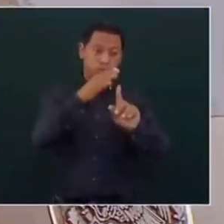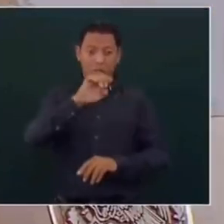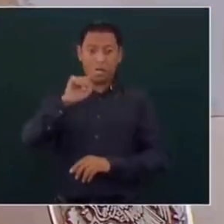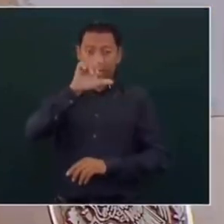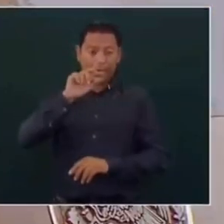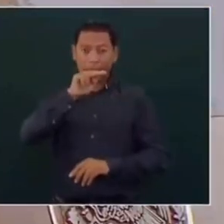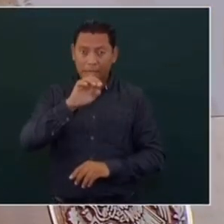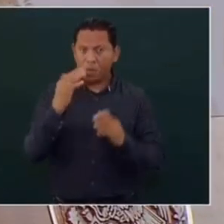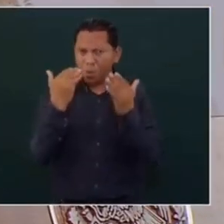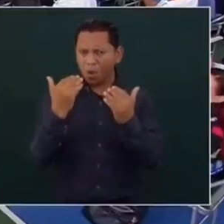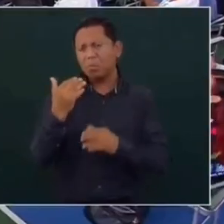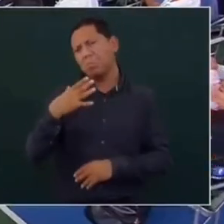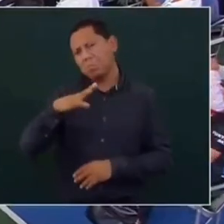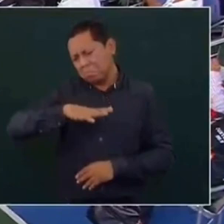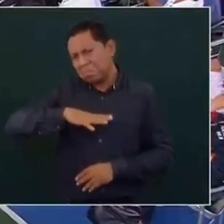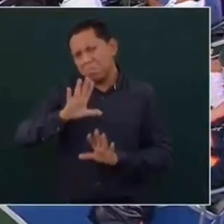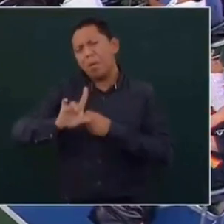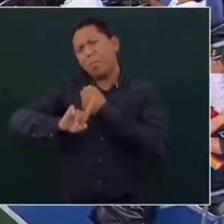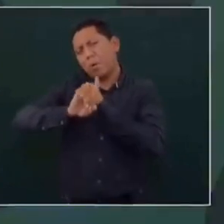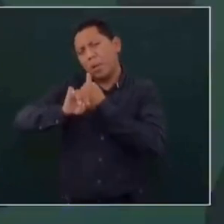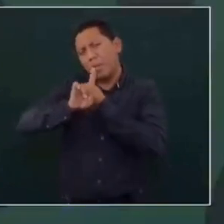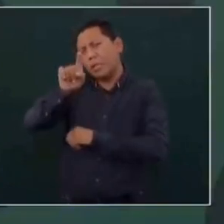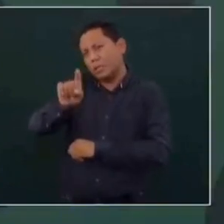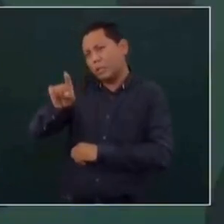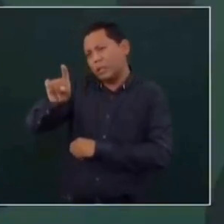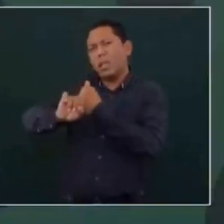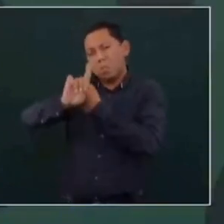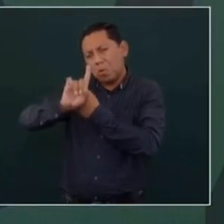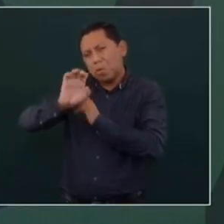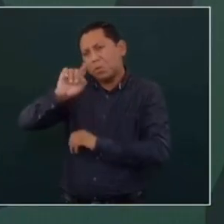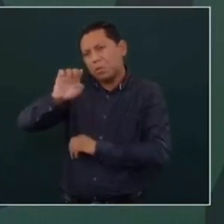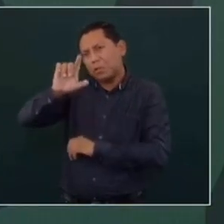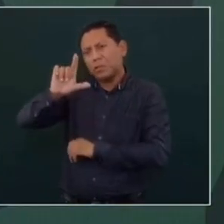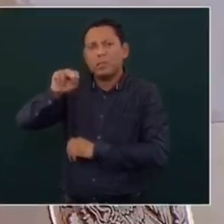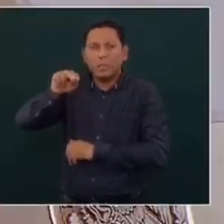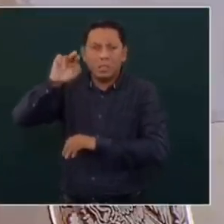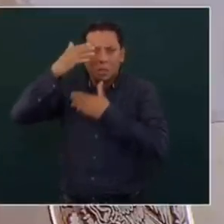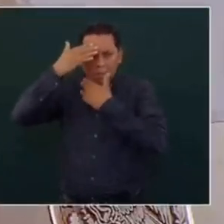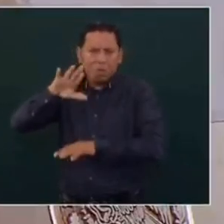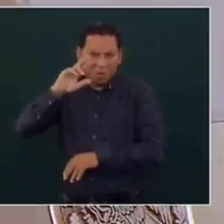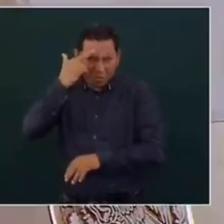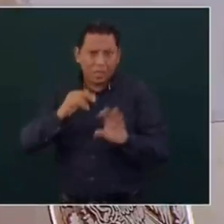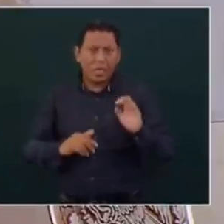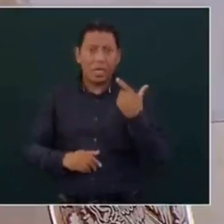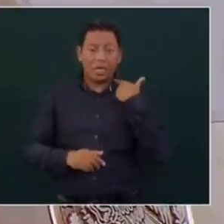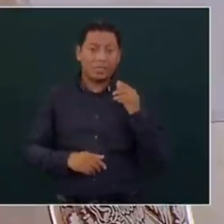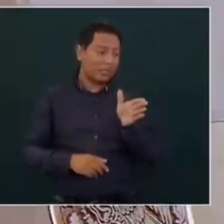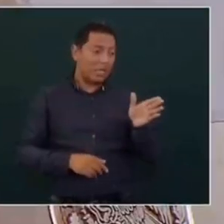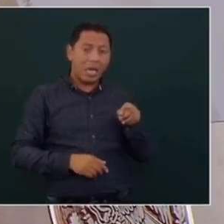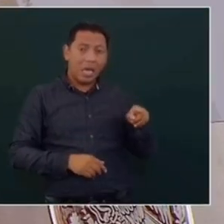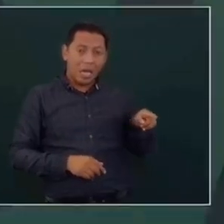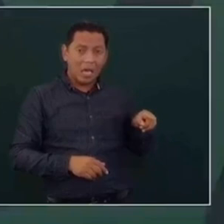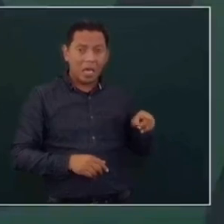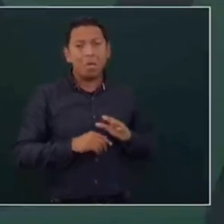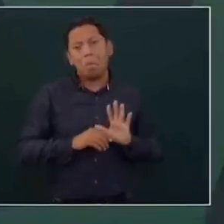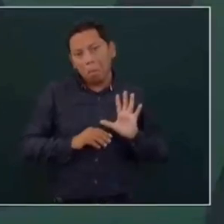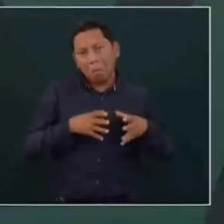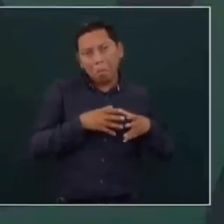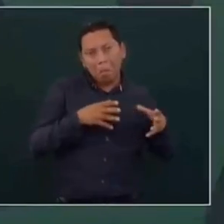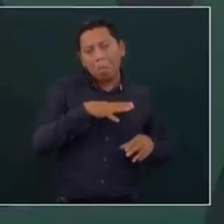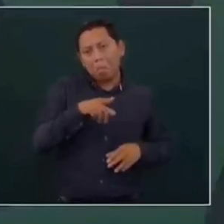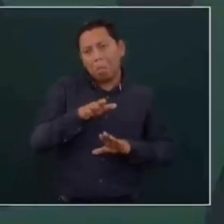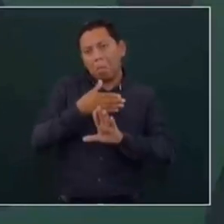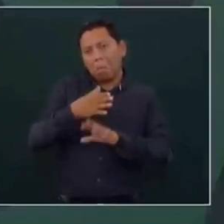Una embestida. Existen problemas con los antiguos adversarios que se crearon.